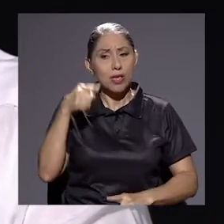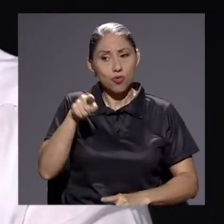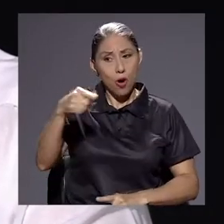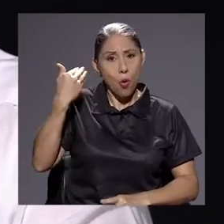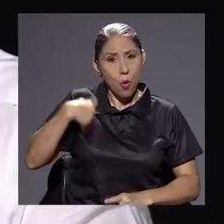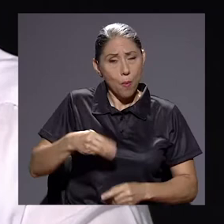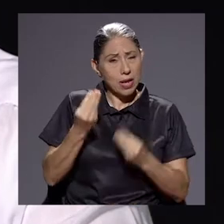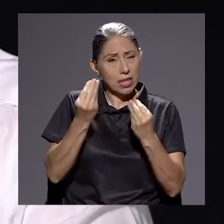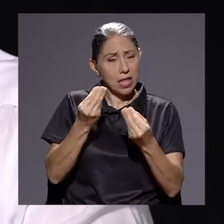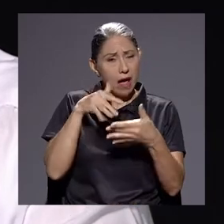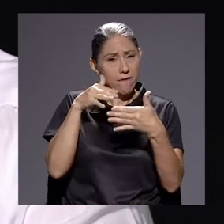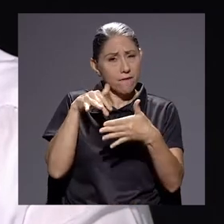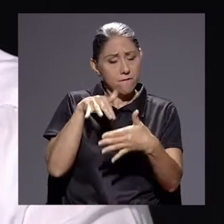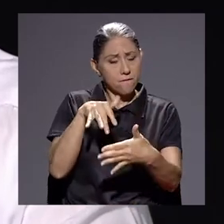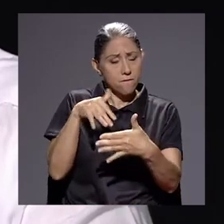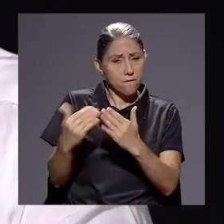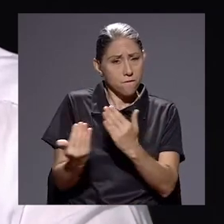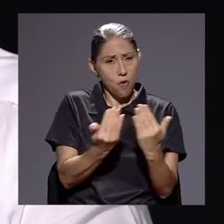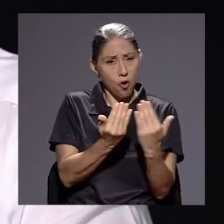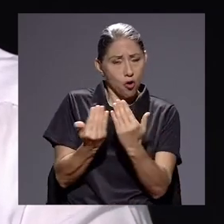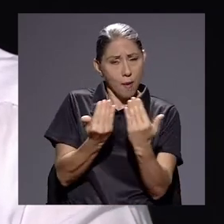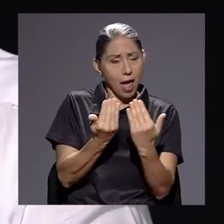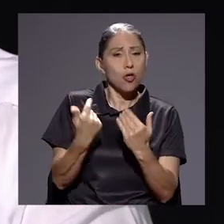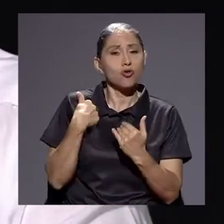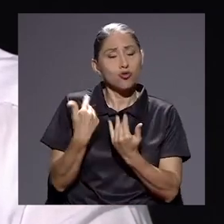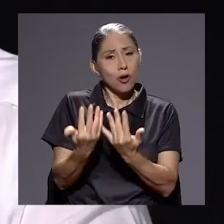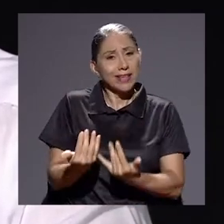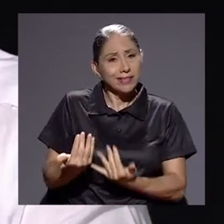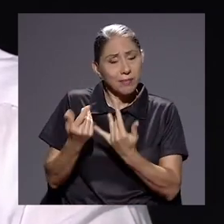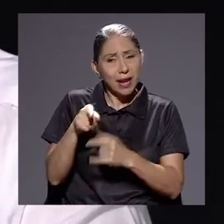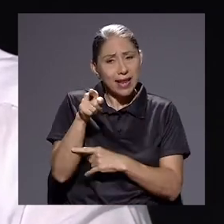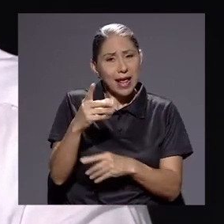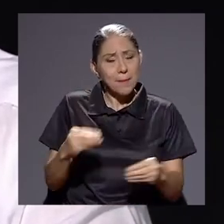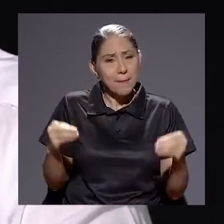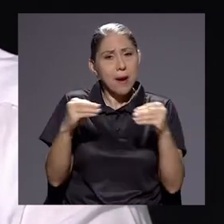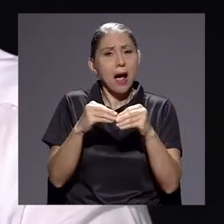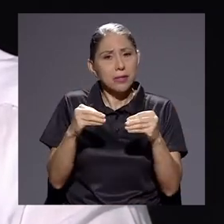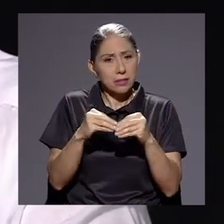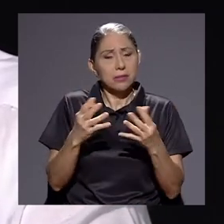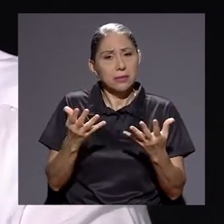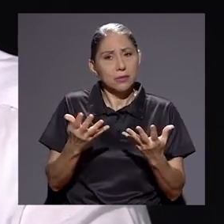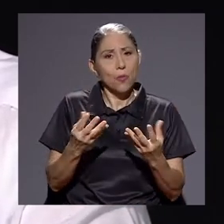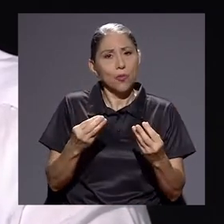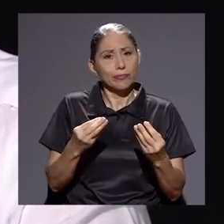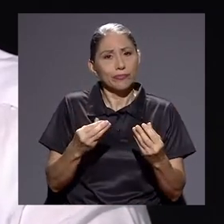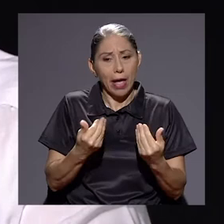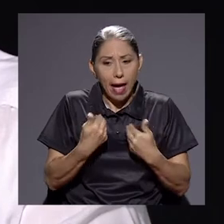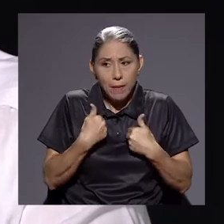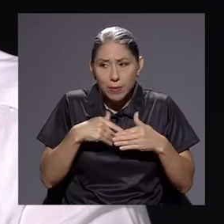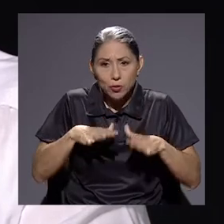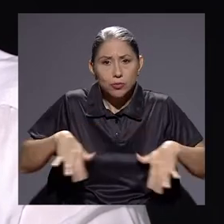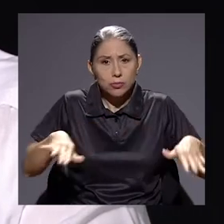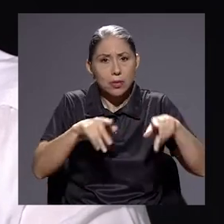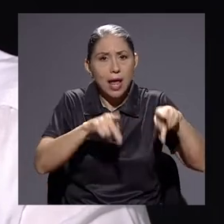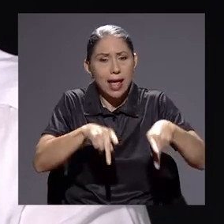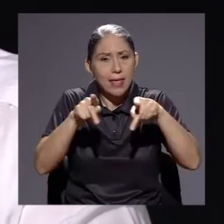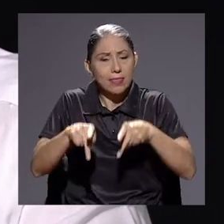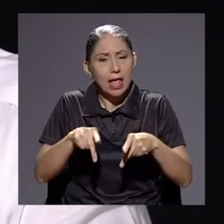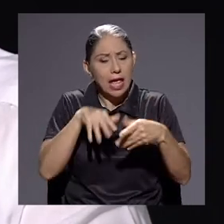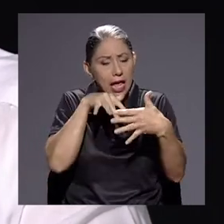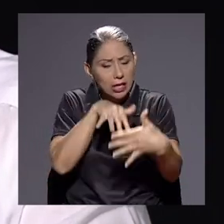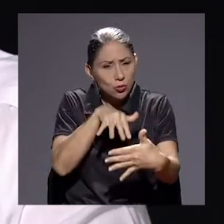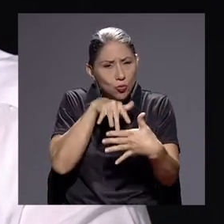un hombre tan formado, eso le hago ese llamado, de que esperaría más que hablemos gente, estudiamos, leemos,